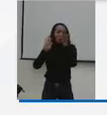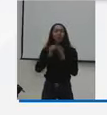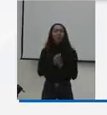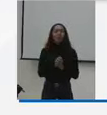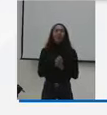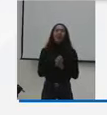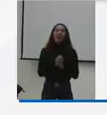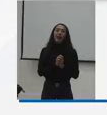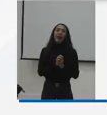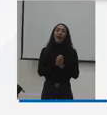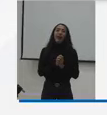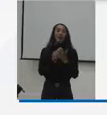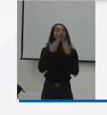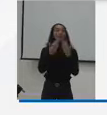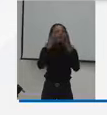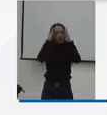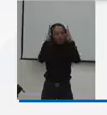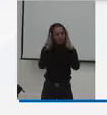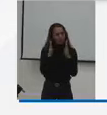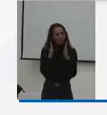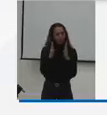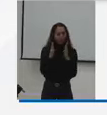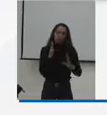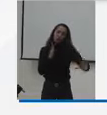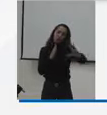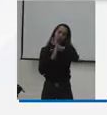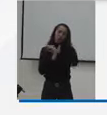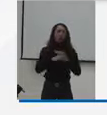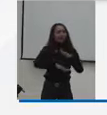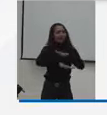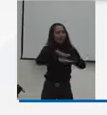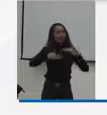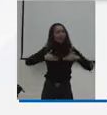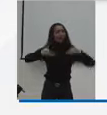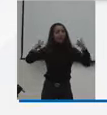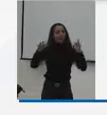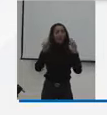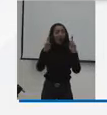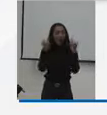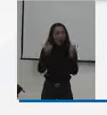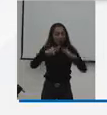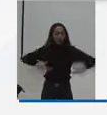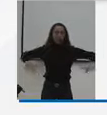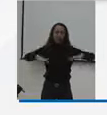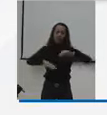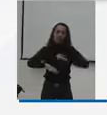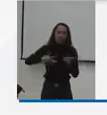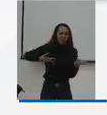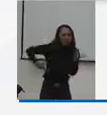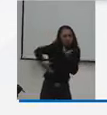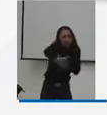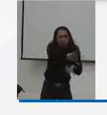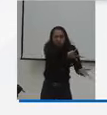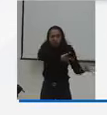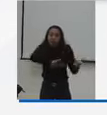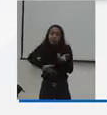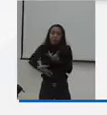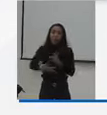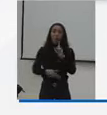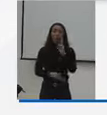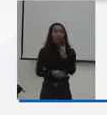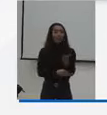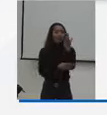y que este sea un ejercicio muy productivo para el propósito que nos convoca, que es el de construir